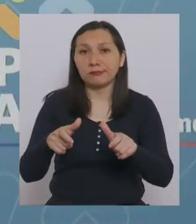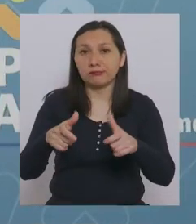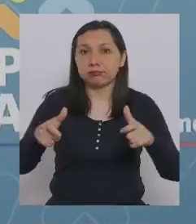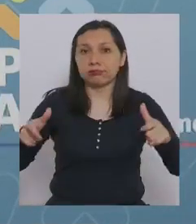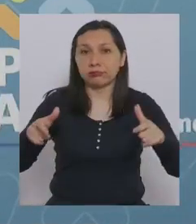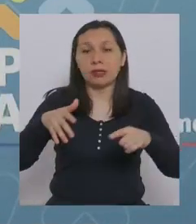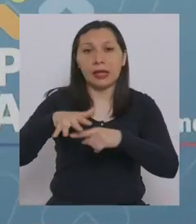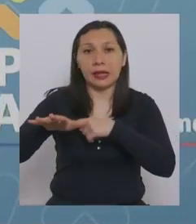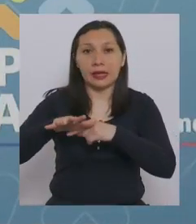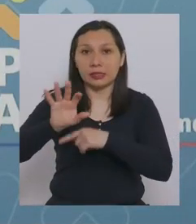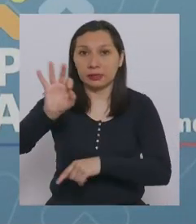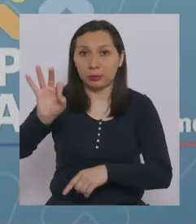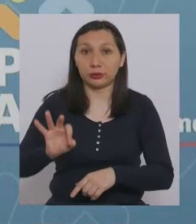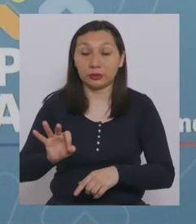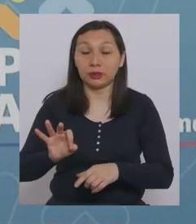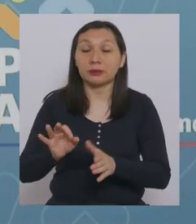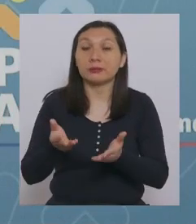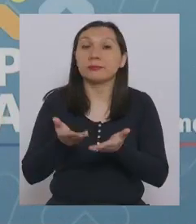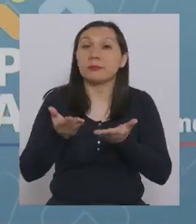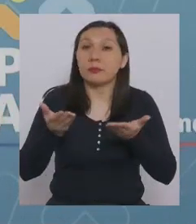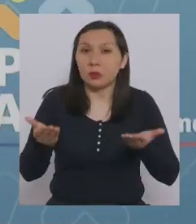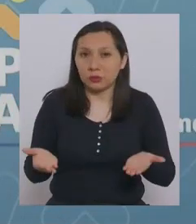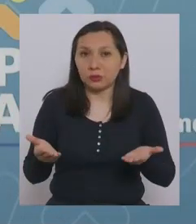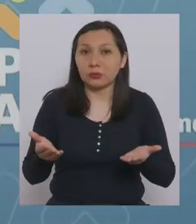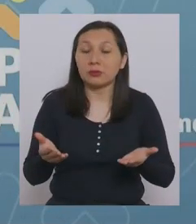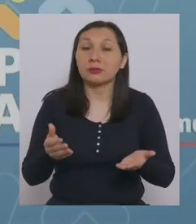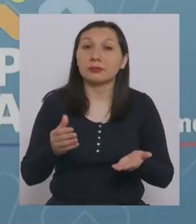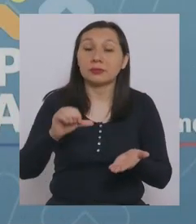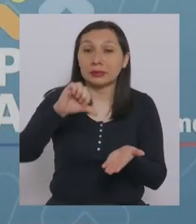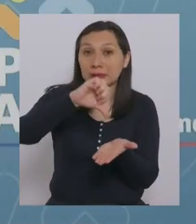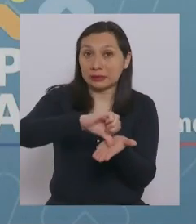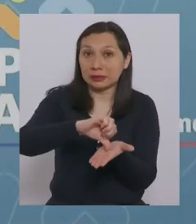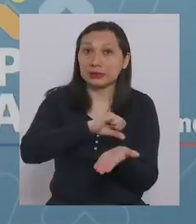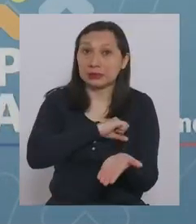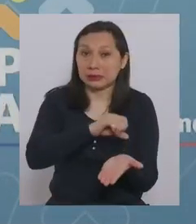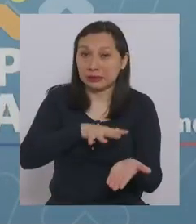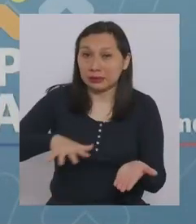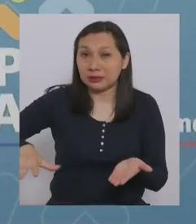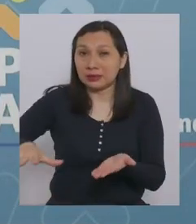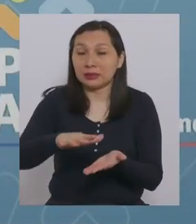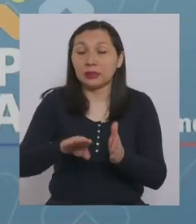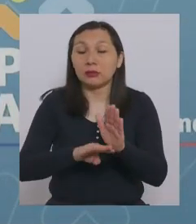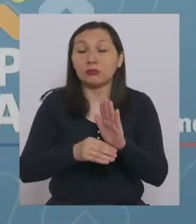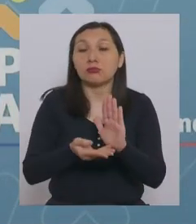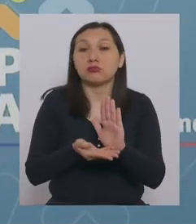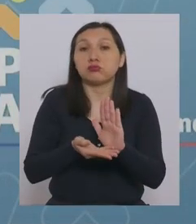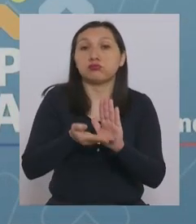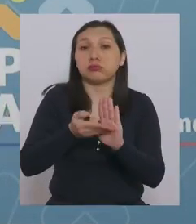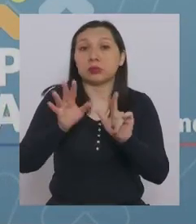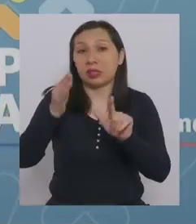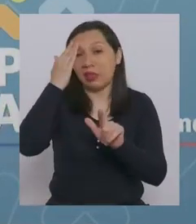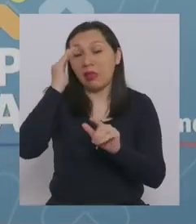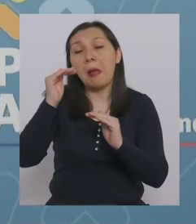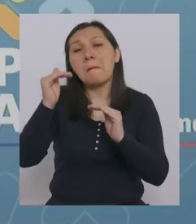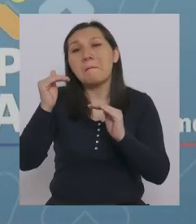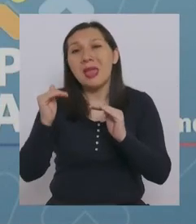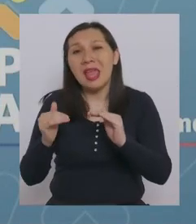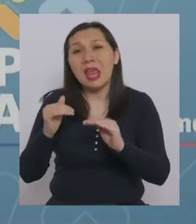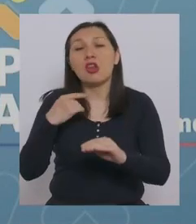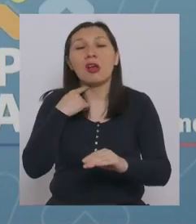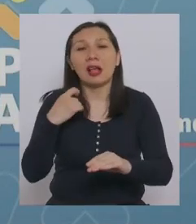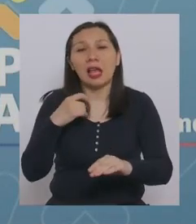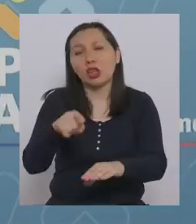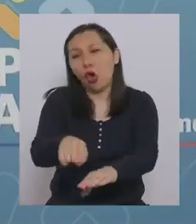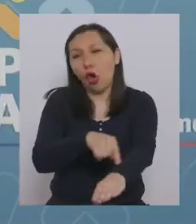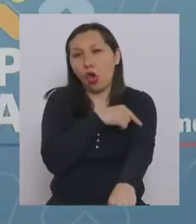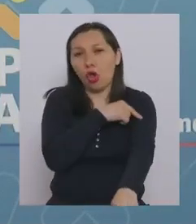del 15%, por lo tanto, la región metropolitana muestra un crecimiento a siete días menor que el promedio nacional.